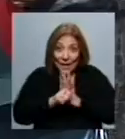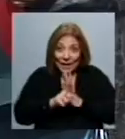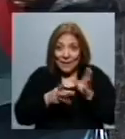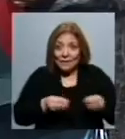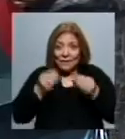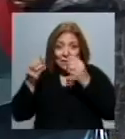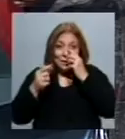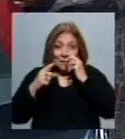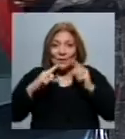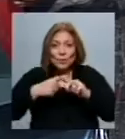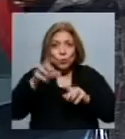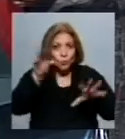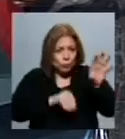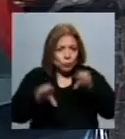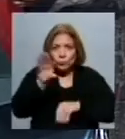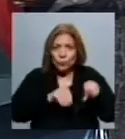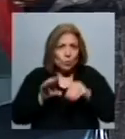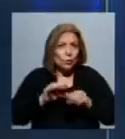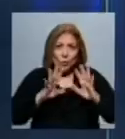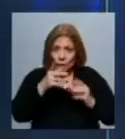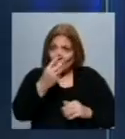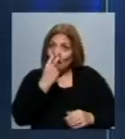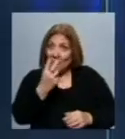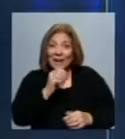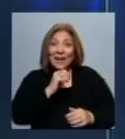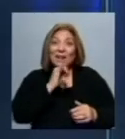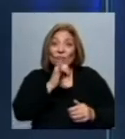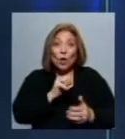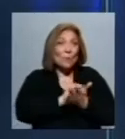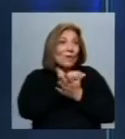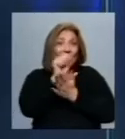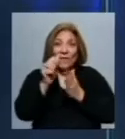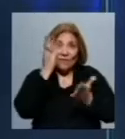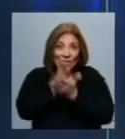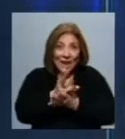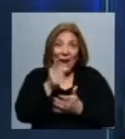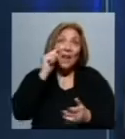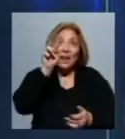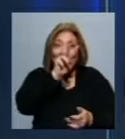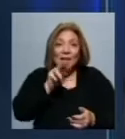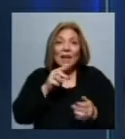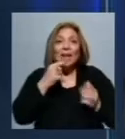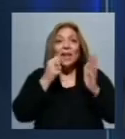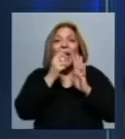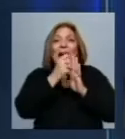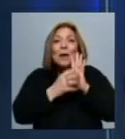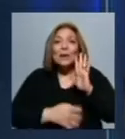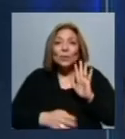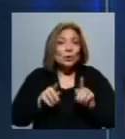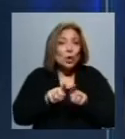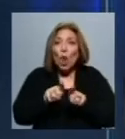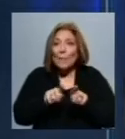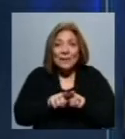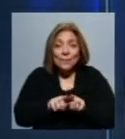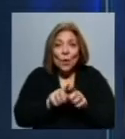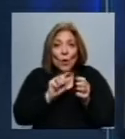bastante esa discusión? Sí, sí, yo creo que si uno ve el informe final, que es público, los capítulos básicamente son los mismos.